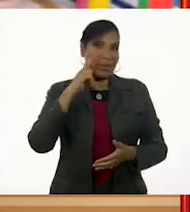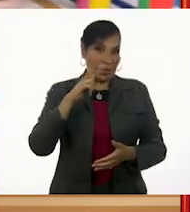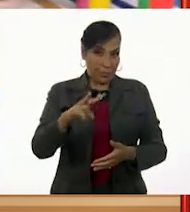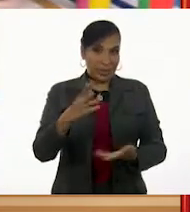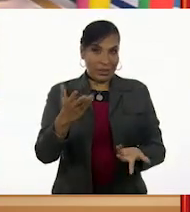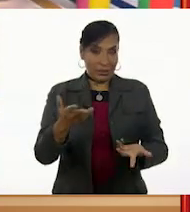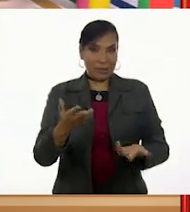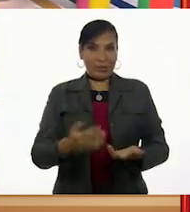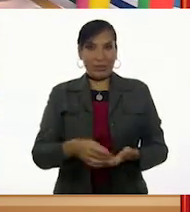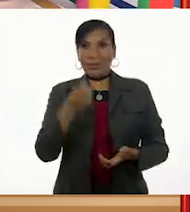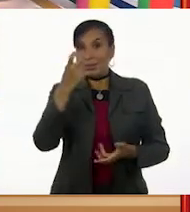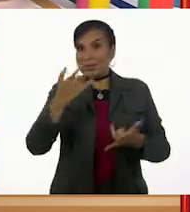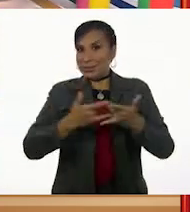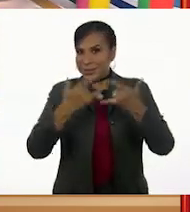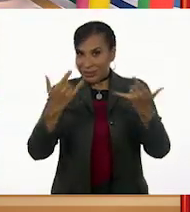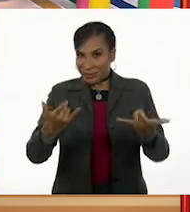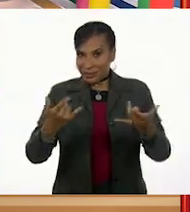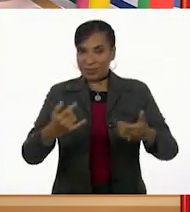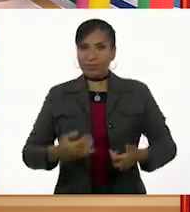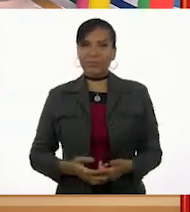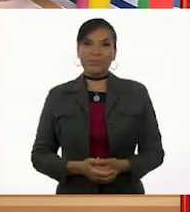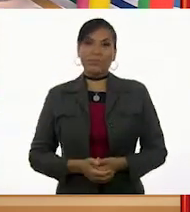esta historia.